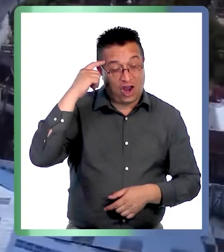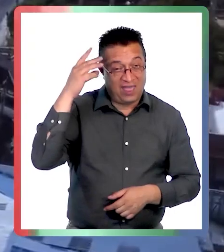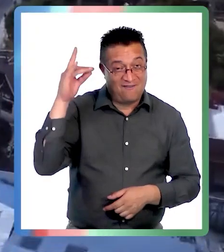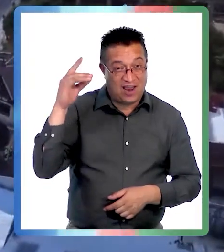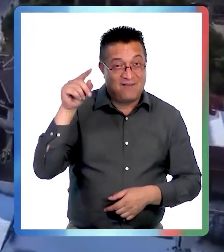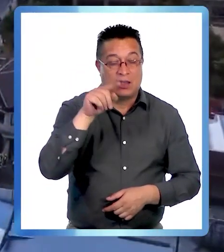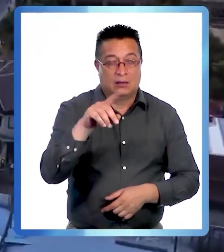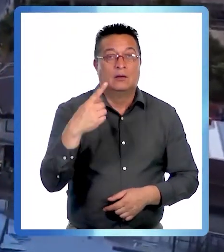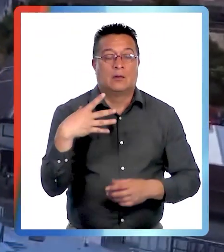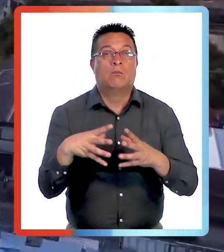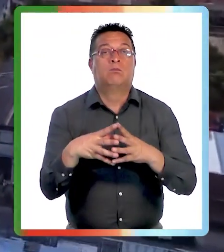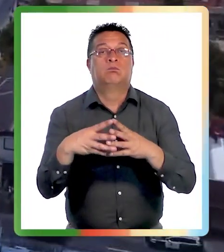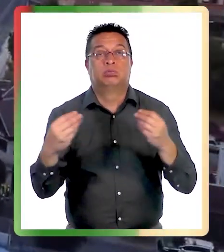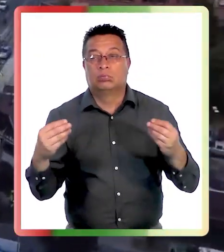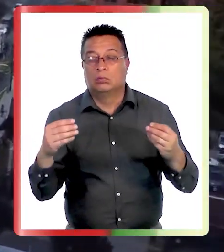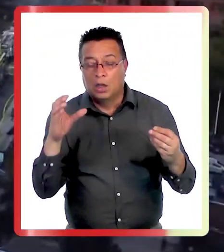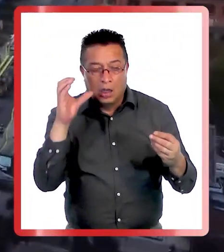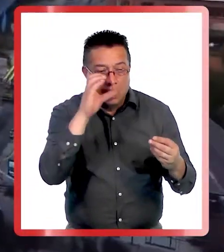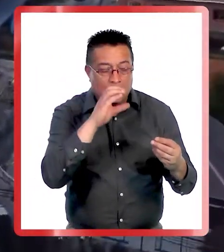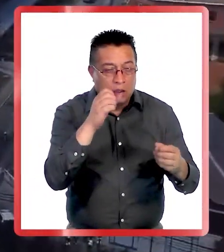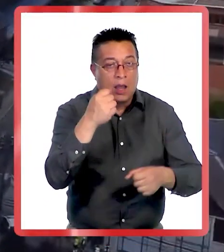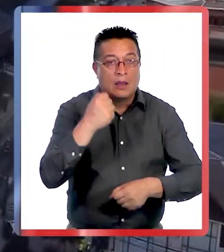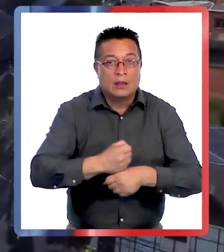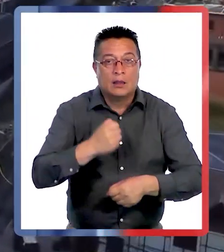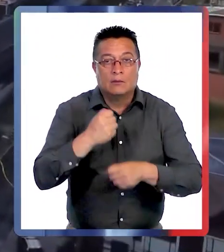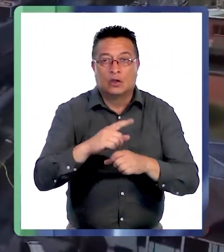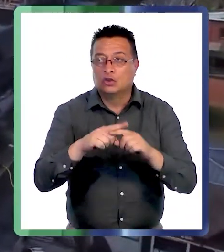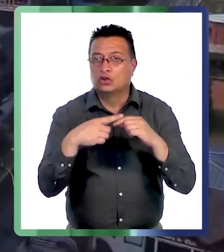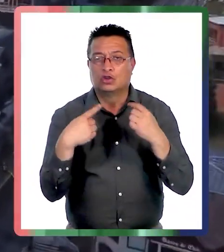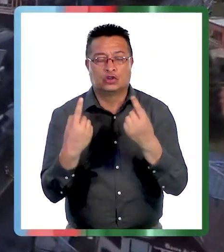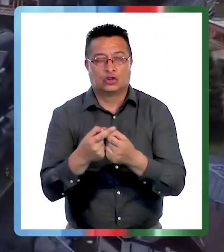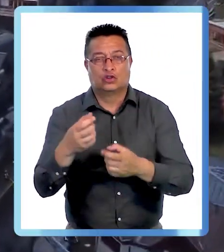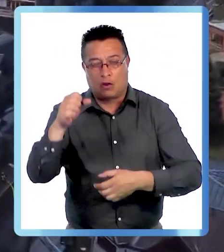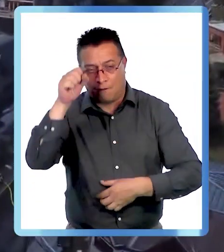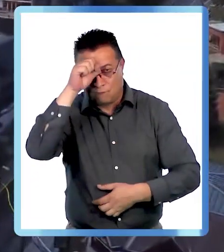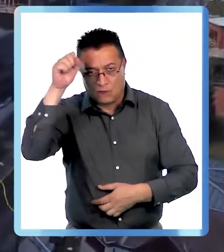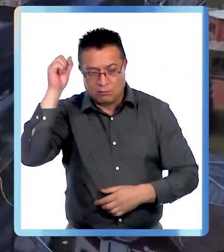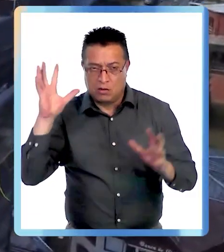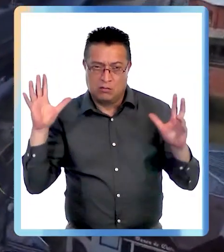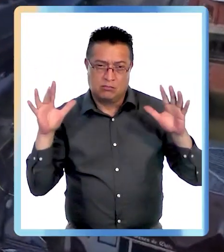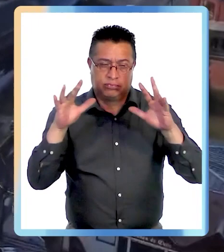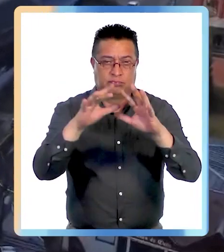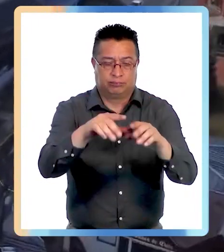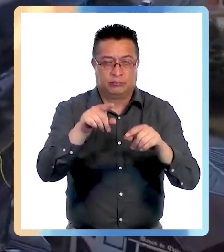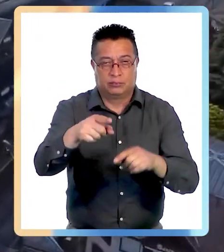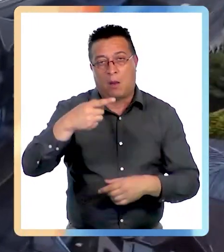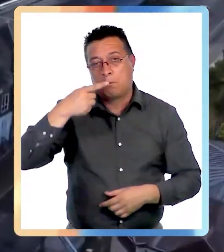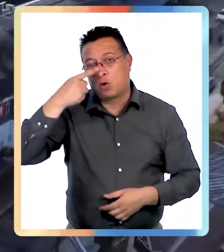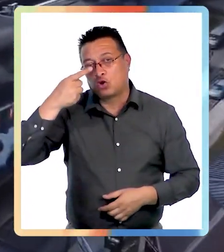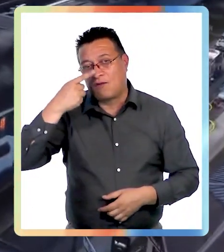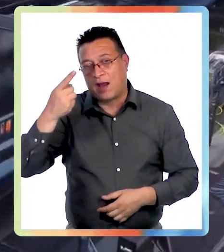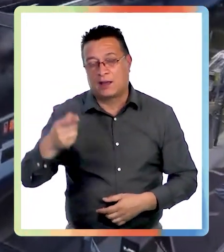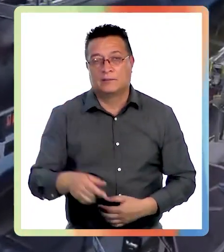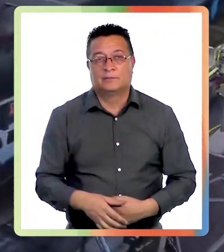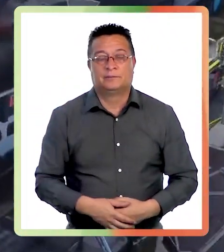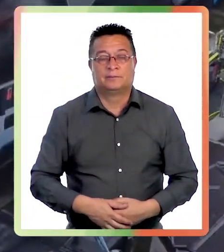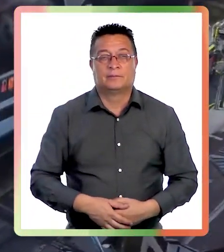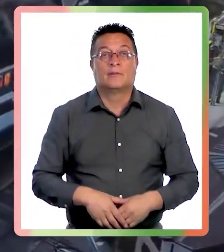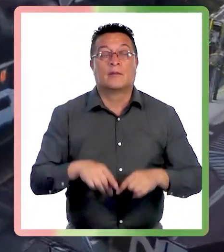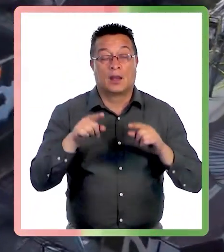boliviana, estaban en calidad de desaparecidos, mientras trabajaba la totalidad del cuerpo de bomberos de la ciudad lacustre.